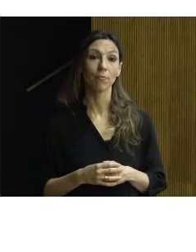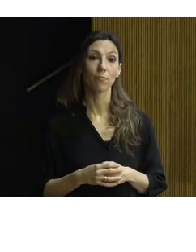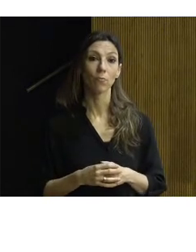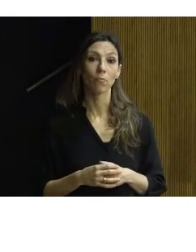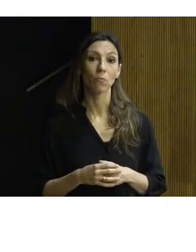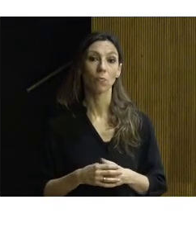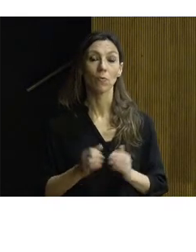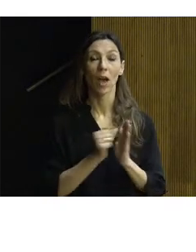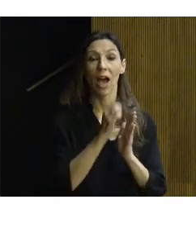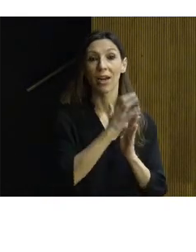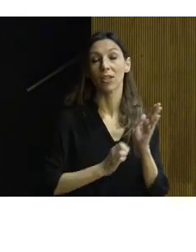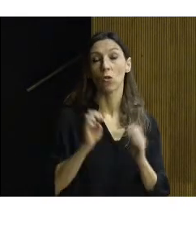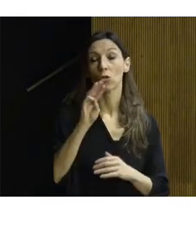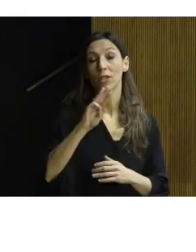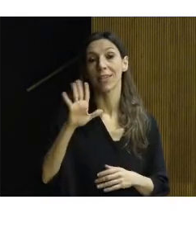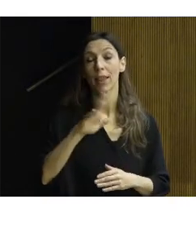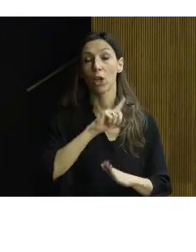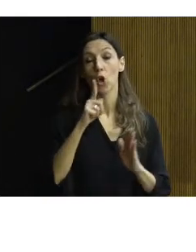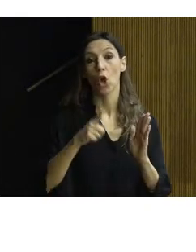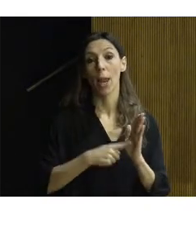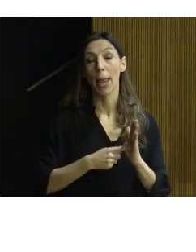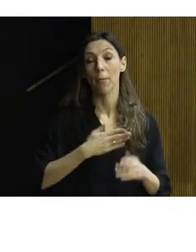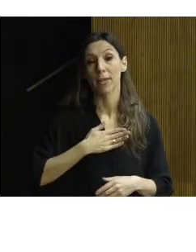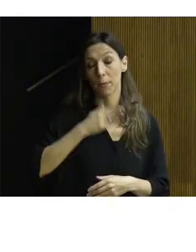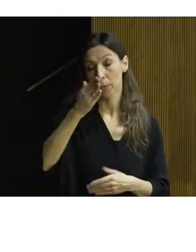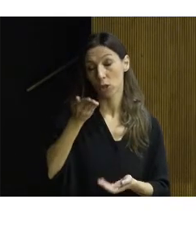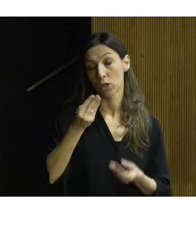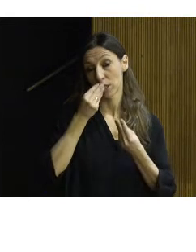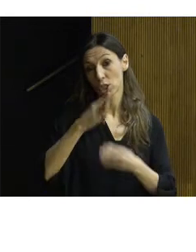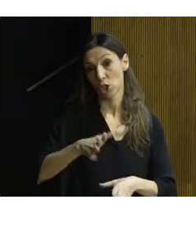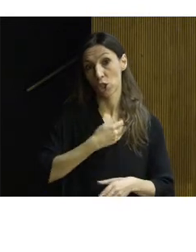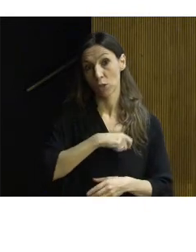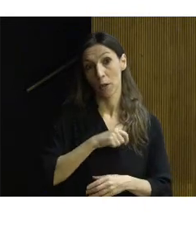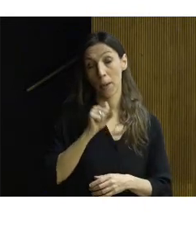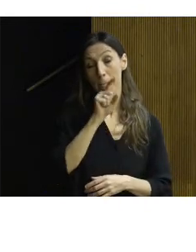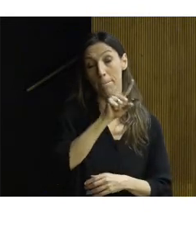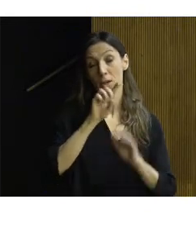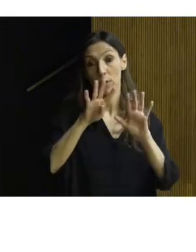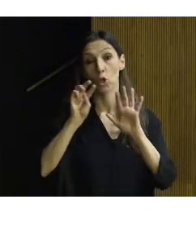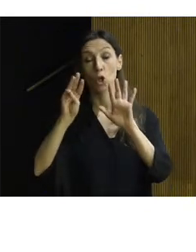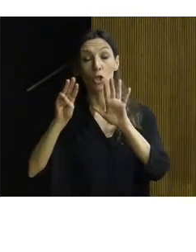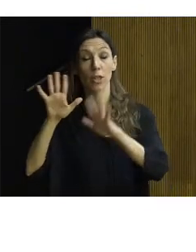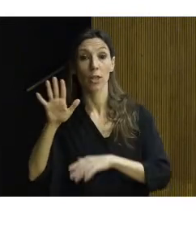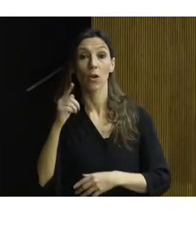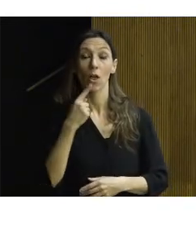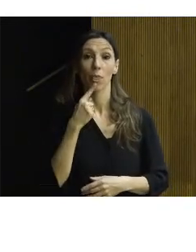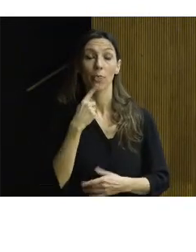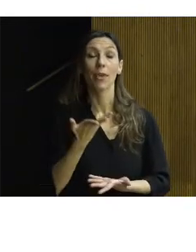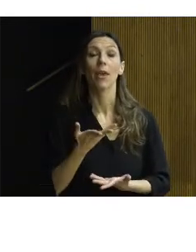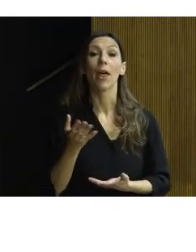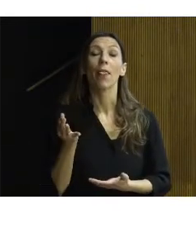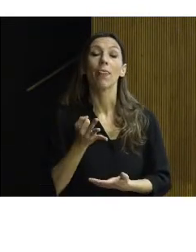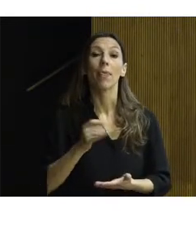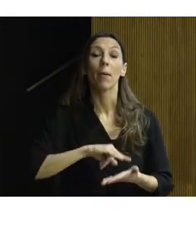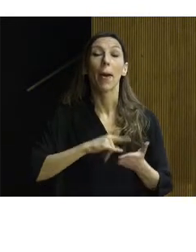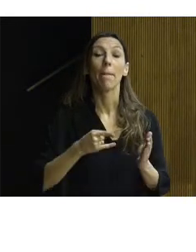El artículo 35 de la Ley de Patrimonio Histórico Español de 1985 dice que se formularán periódicamente planes nacionales para mejorar el